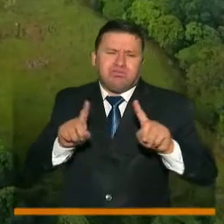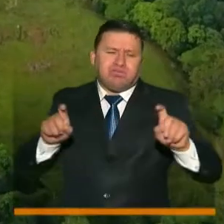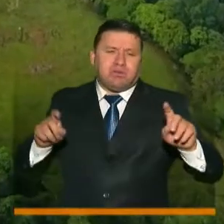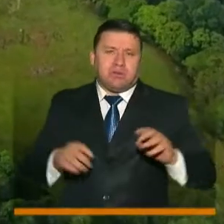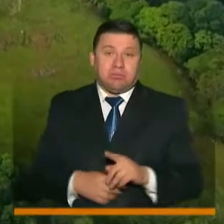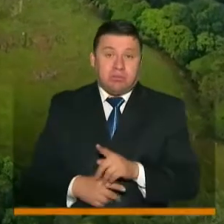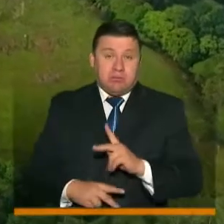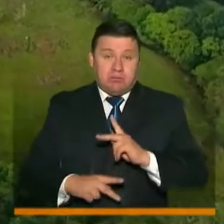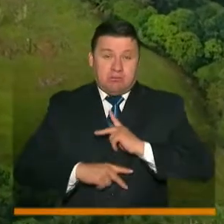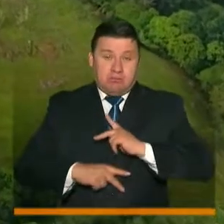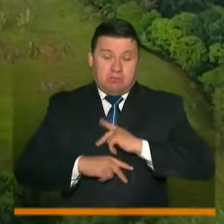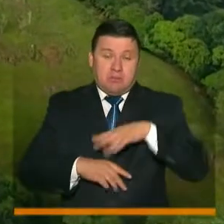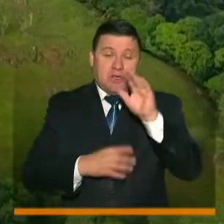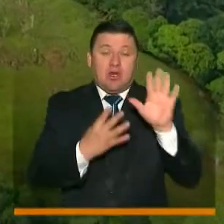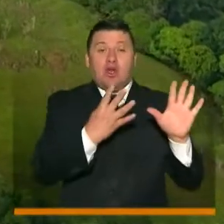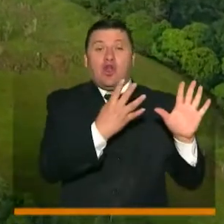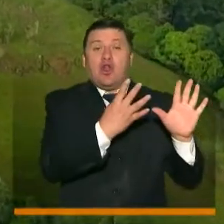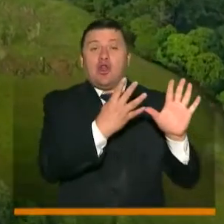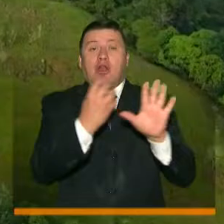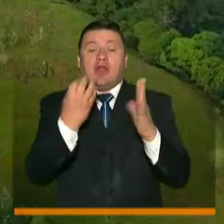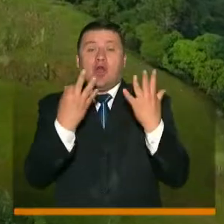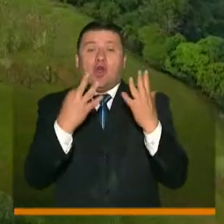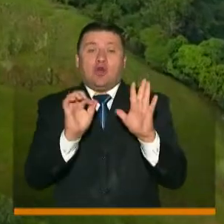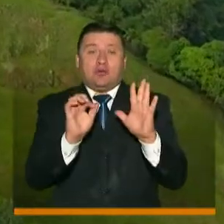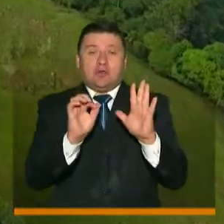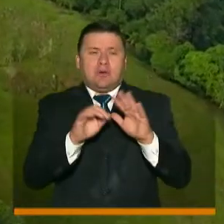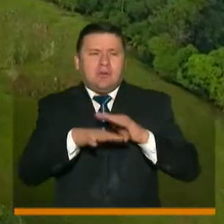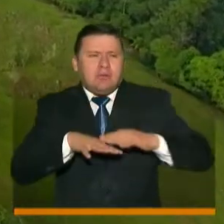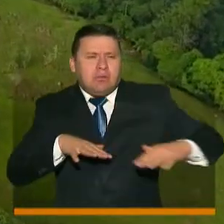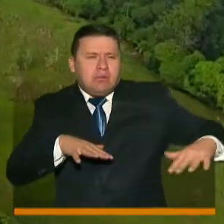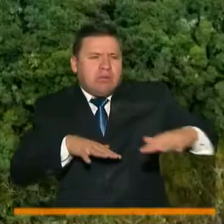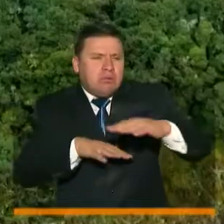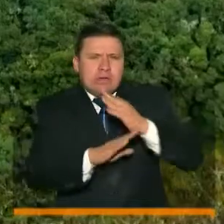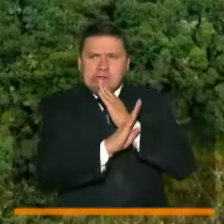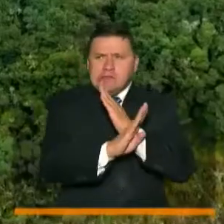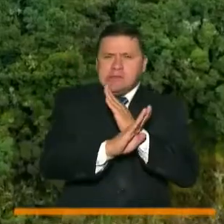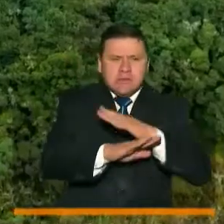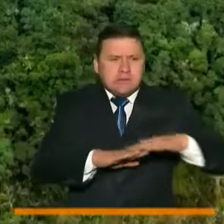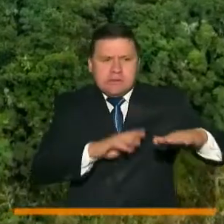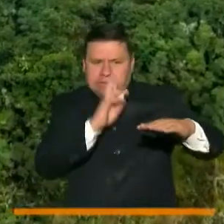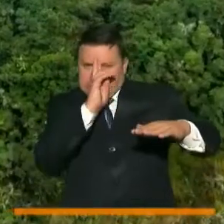dueña de más de 980 áreas protegidas.